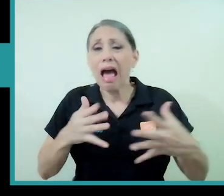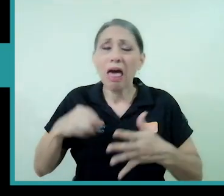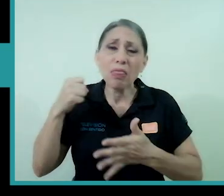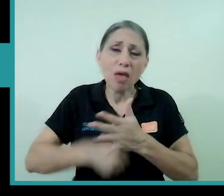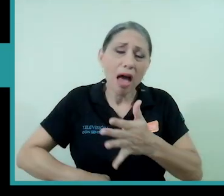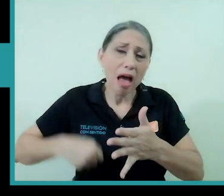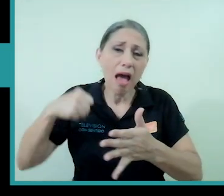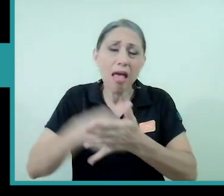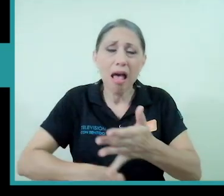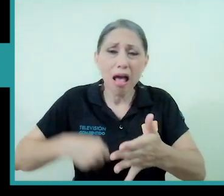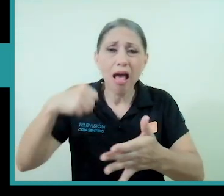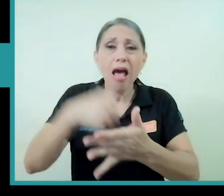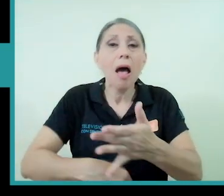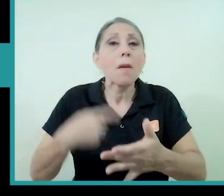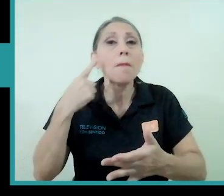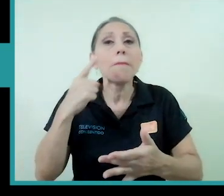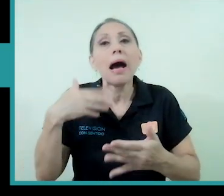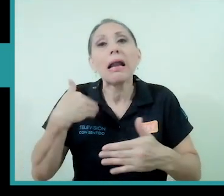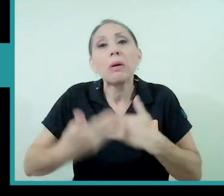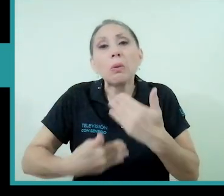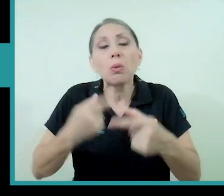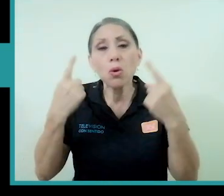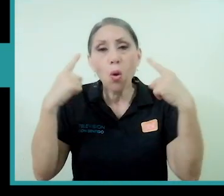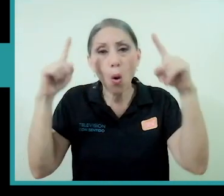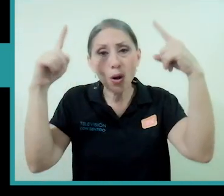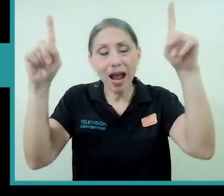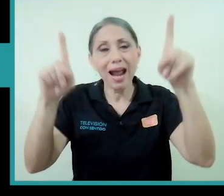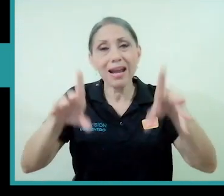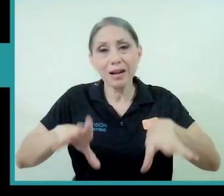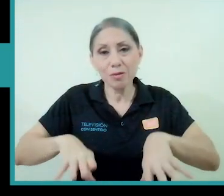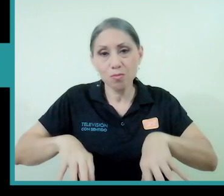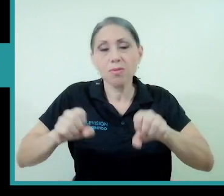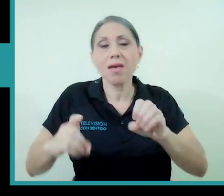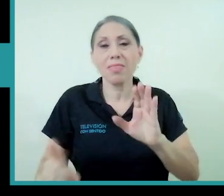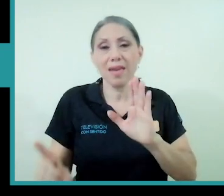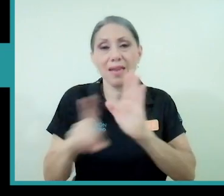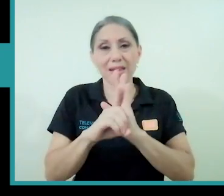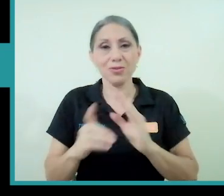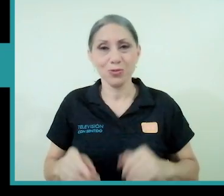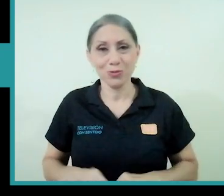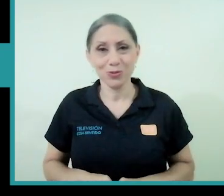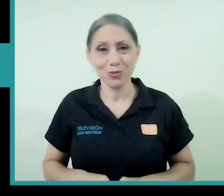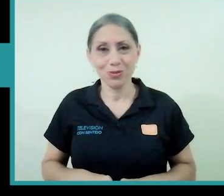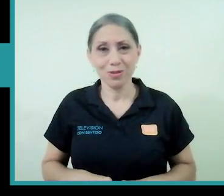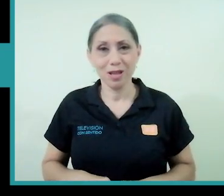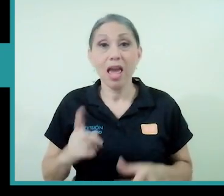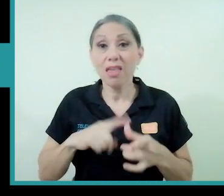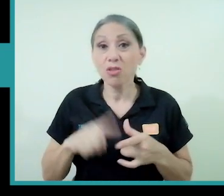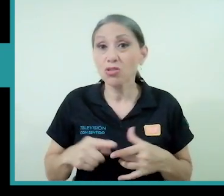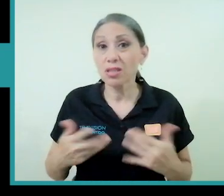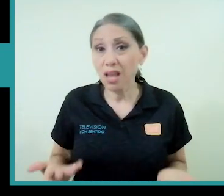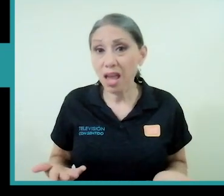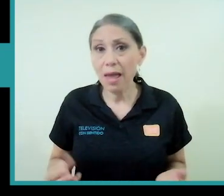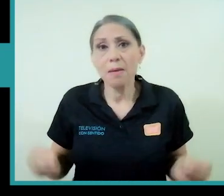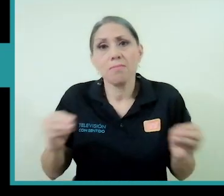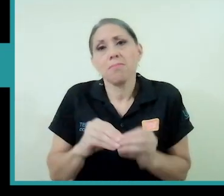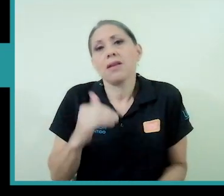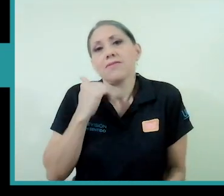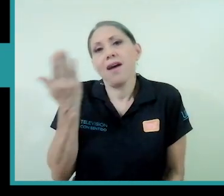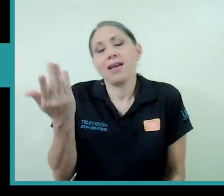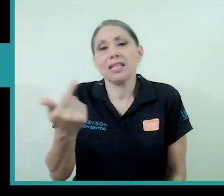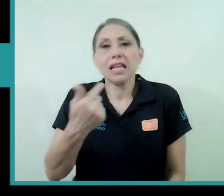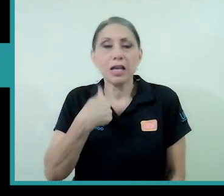alcanzando algunos niveles de estos derechos que exigimos es mucho más fácil entonces estar yo